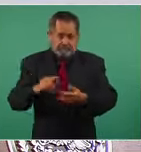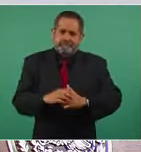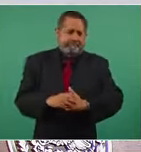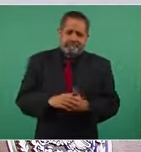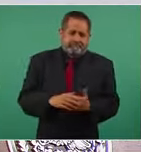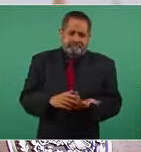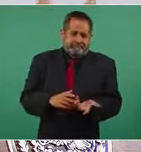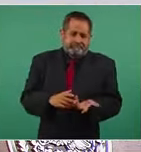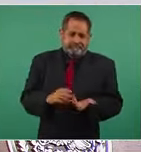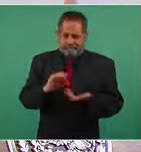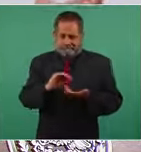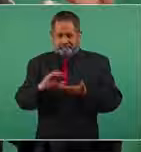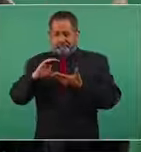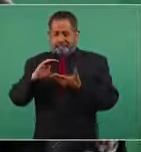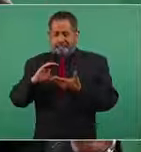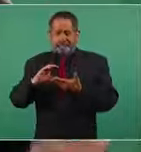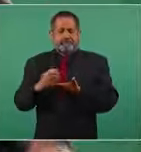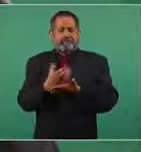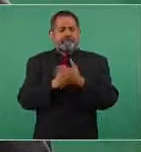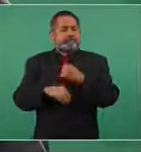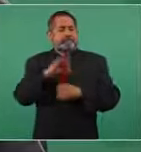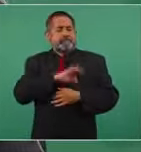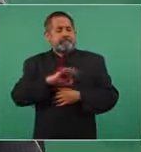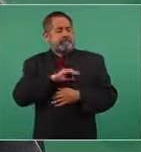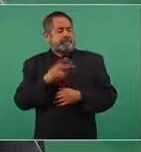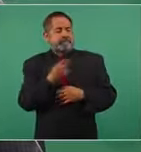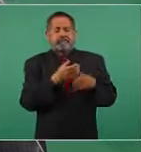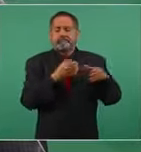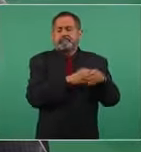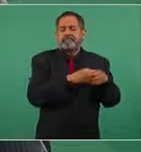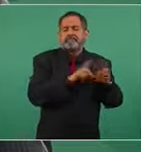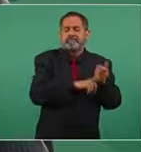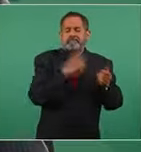toda la utilidad, todo el beneficio en México.